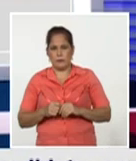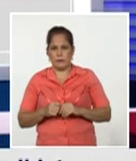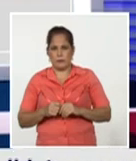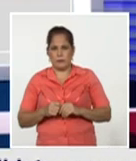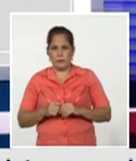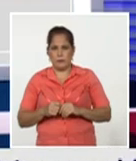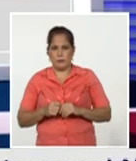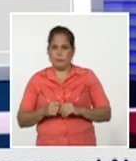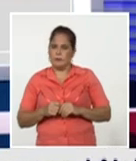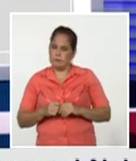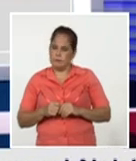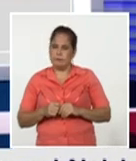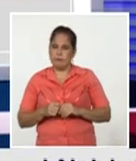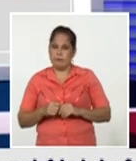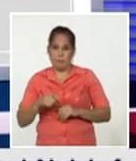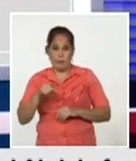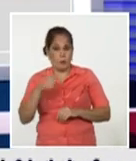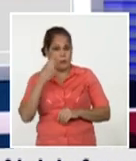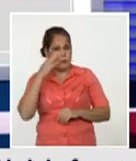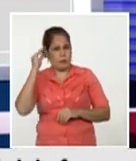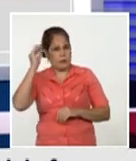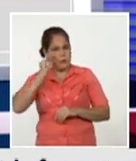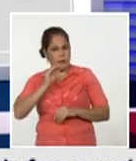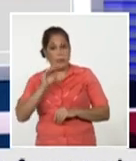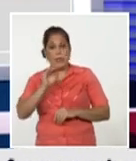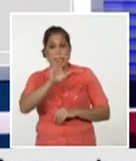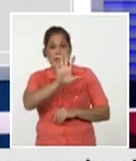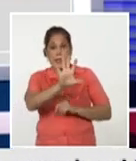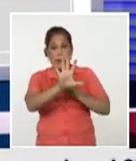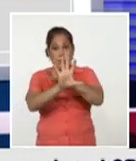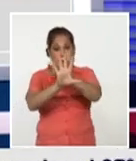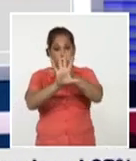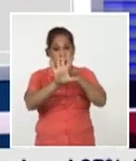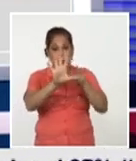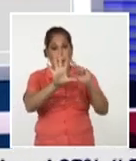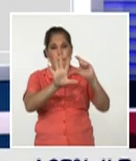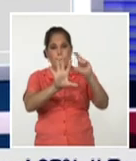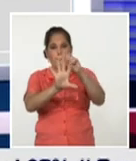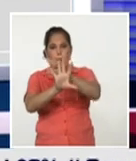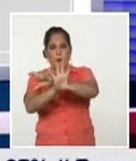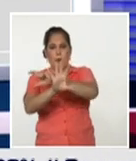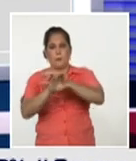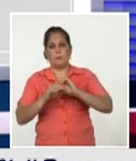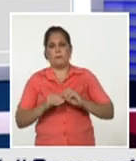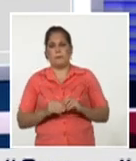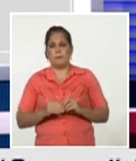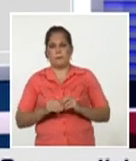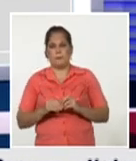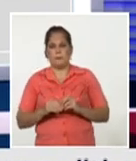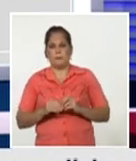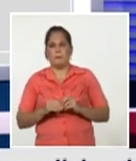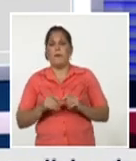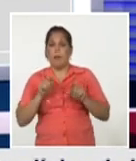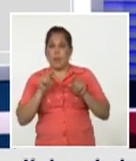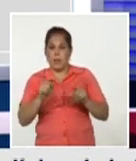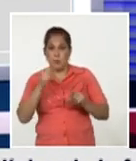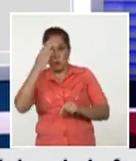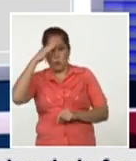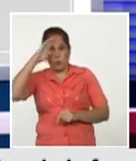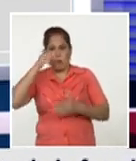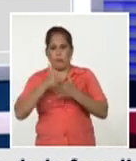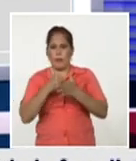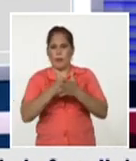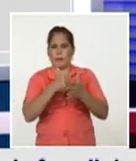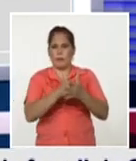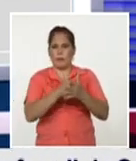ya usted lo conoce cinco candidatos vacunales anti-COVID-19 es la apuesta de Cuba en el enfrentamiento